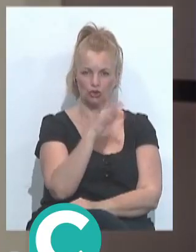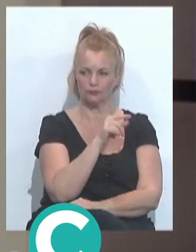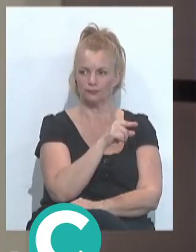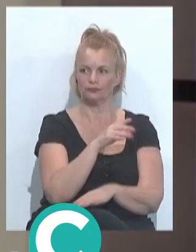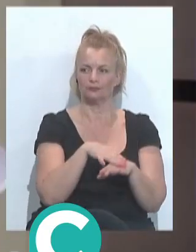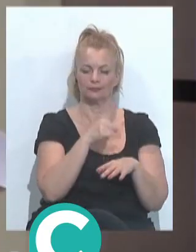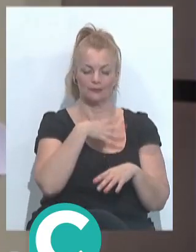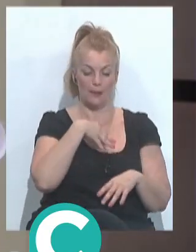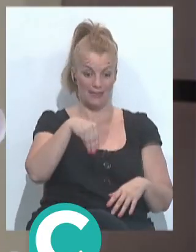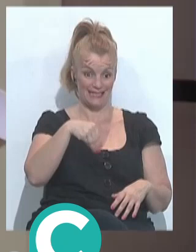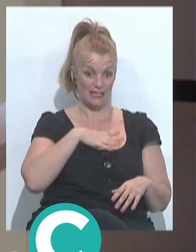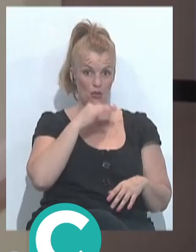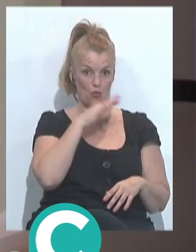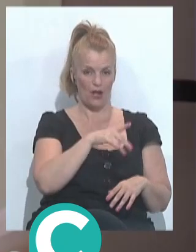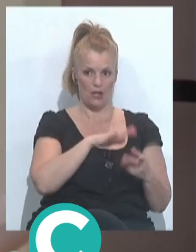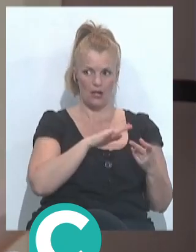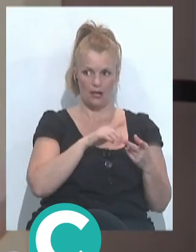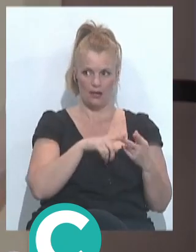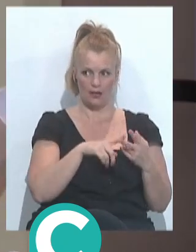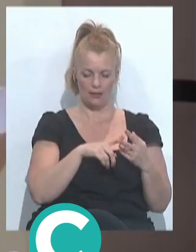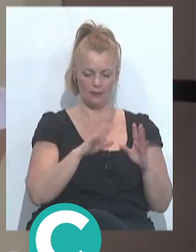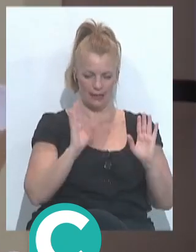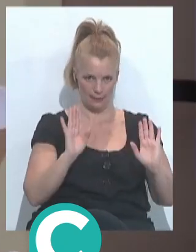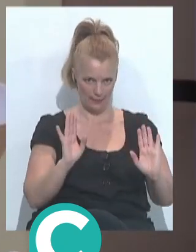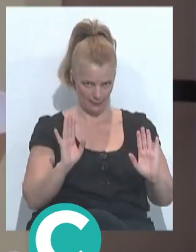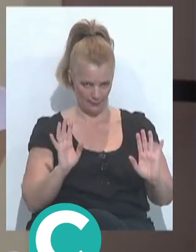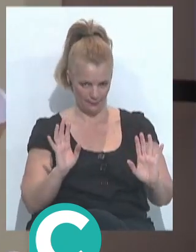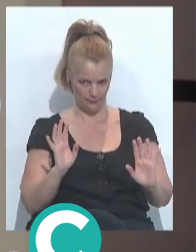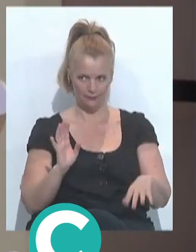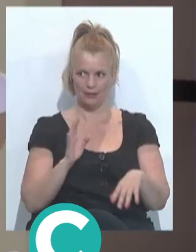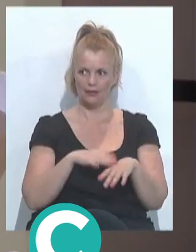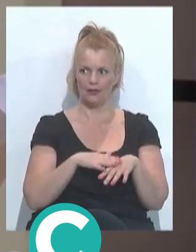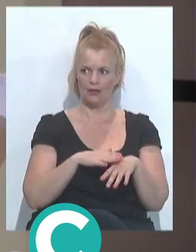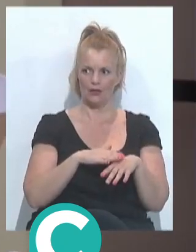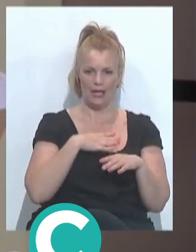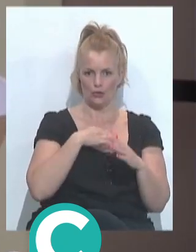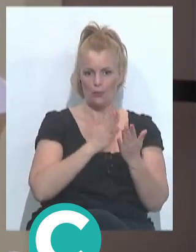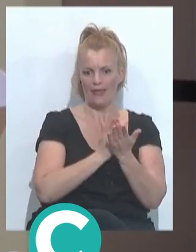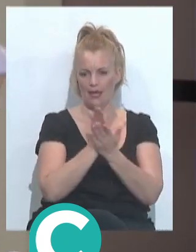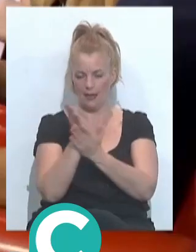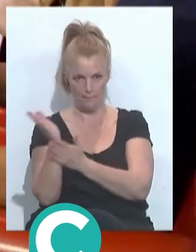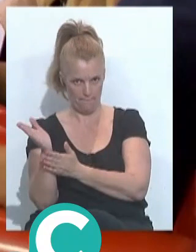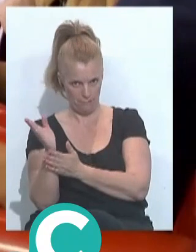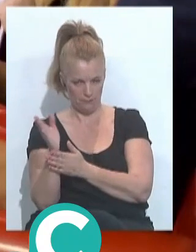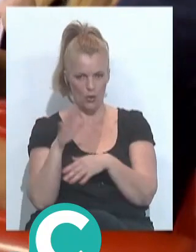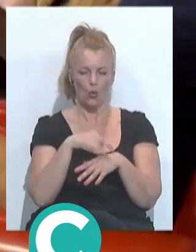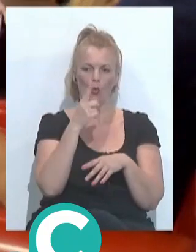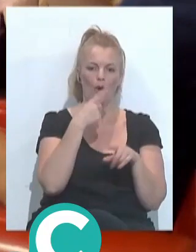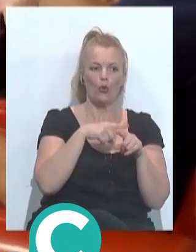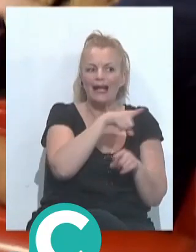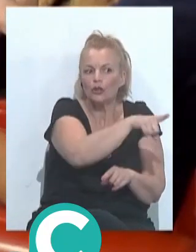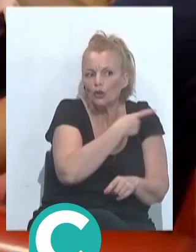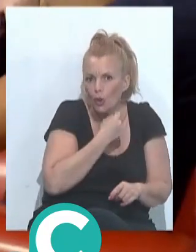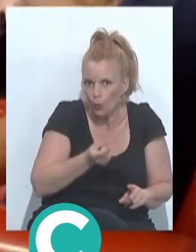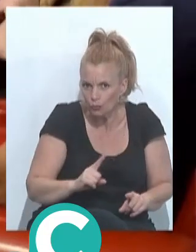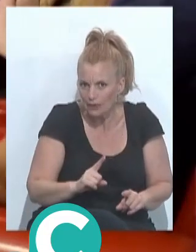la propia presidenta del jurado al detectarla tiene que decir espérate espérate esto no puede este no puede ir por este camino una cosa es que a ti no